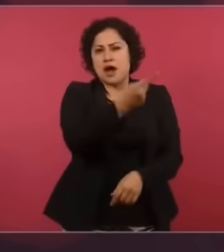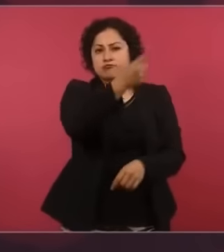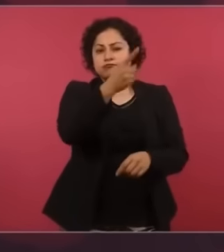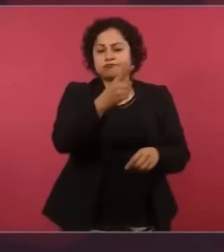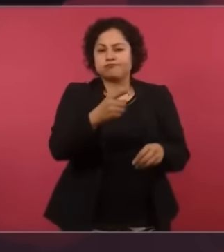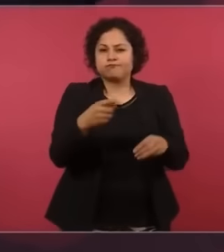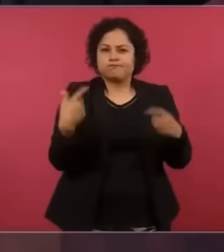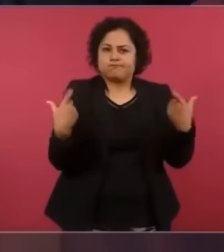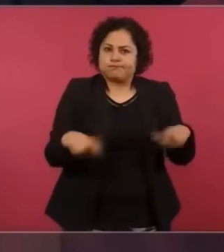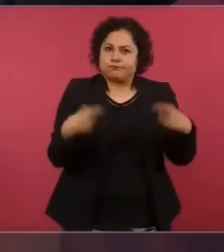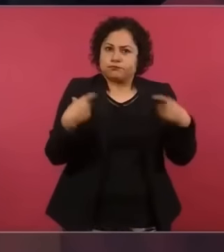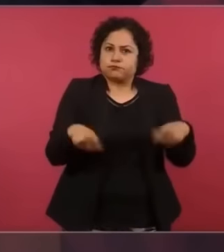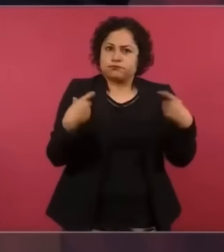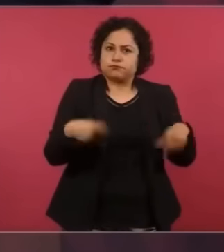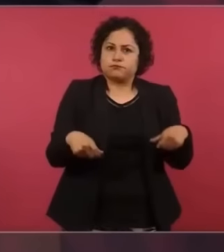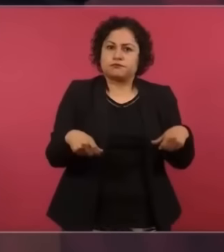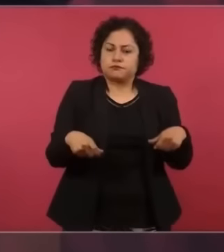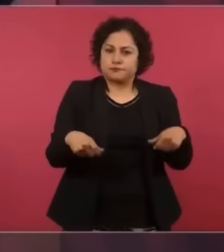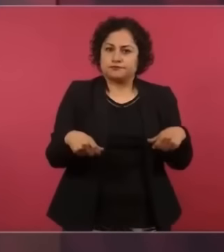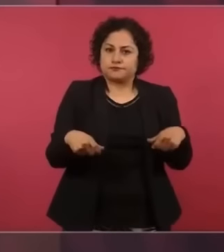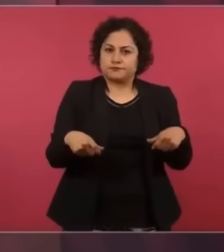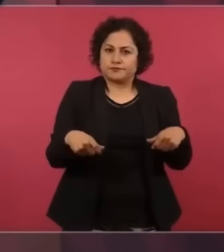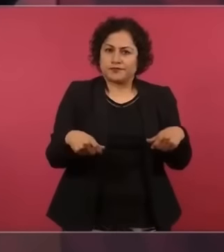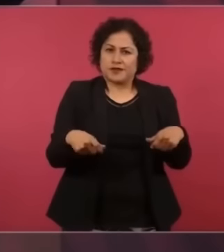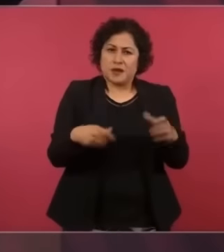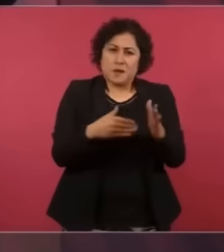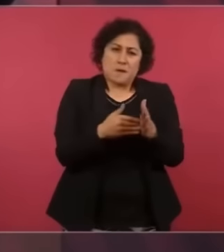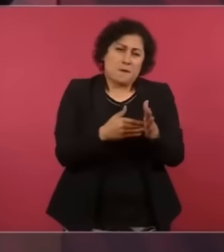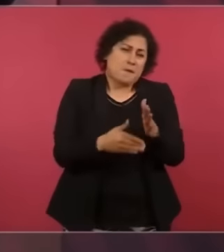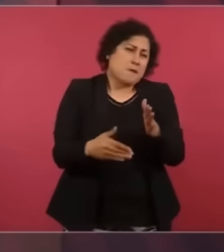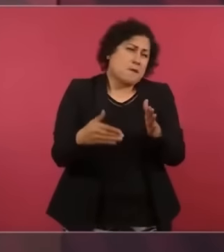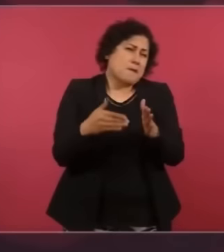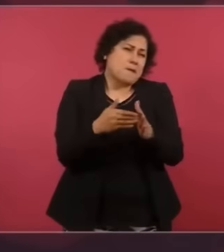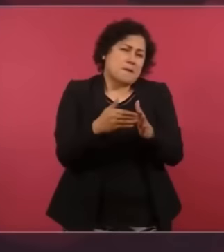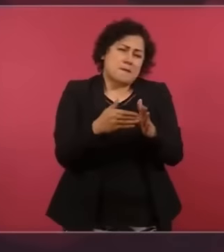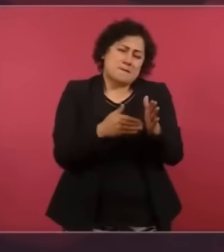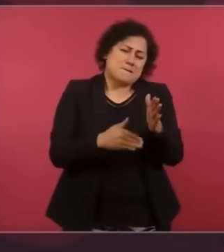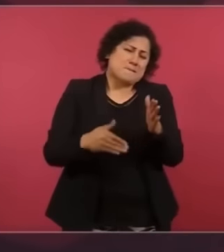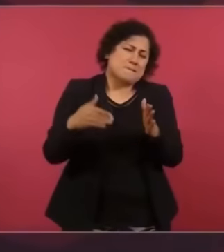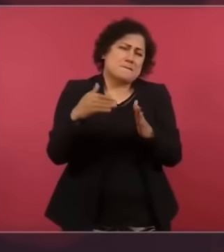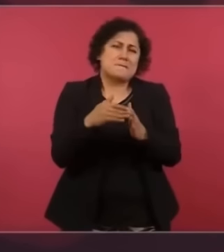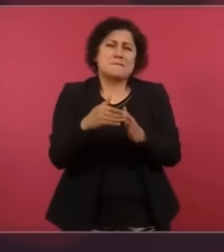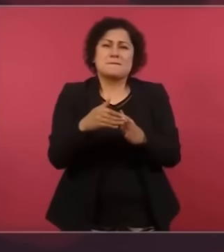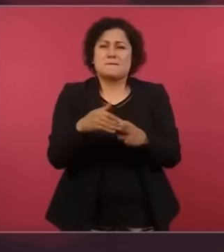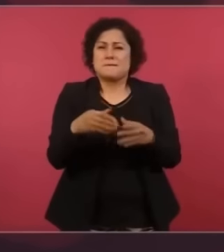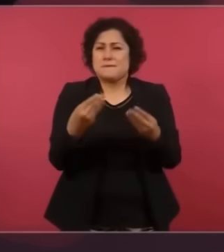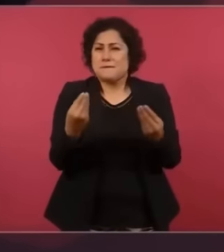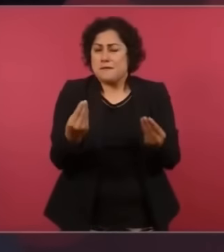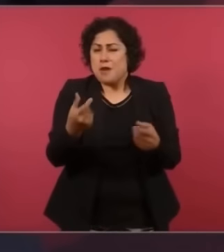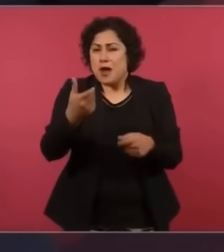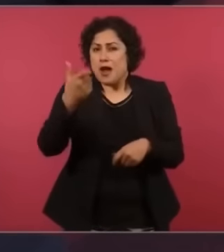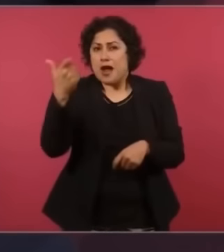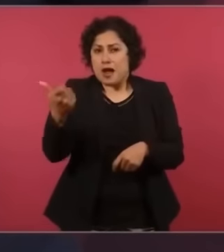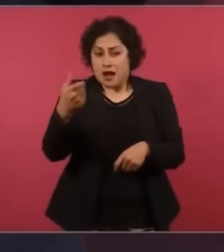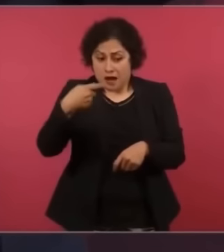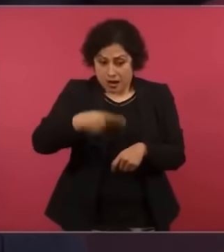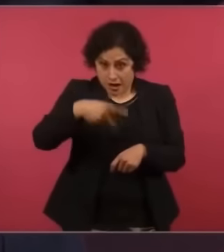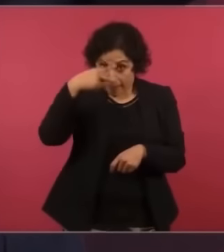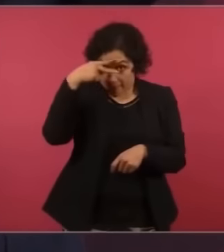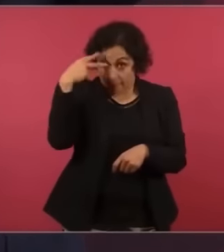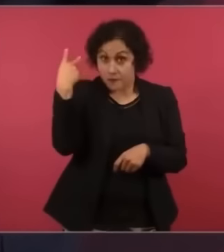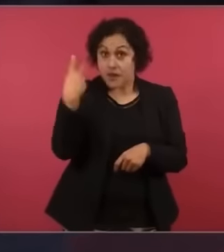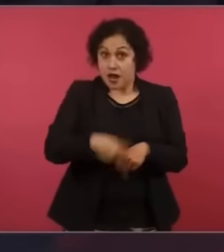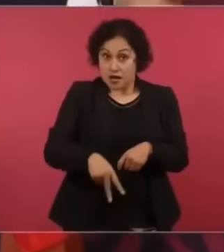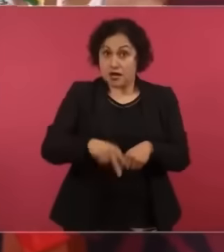multimillonarios mexicanos que aparecen en la lista de los más